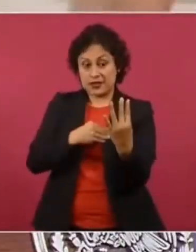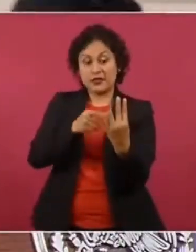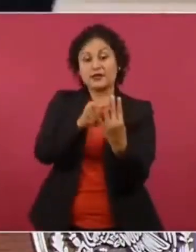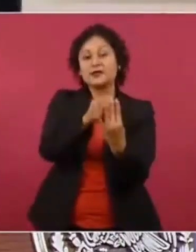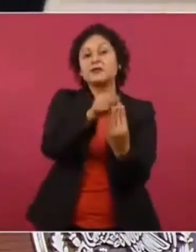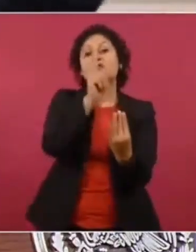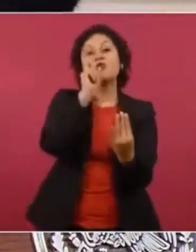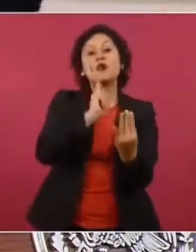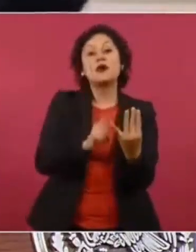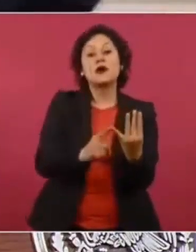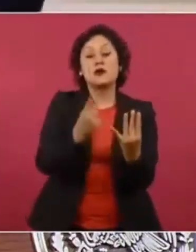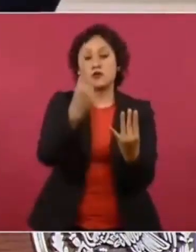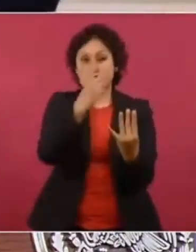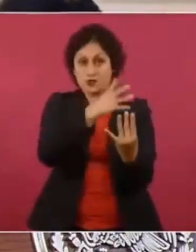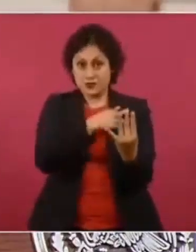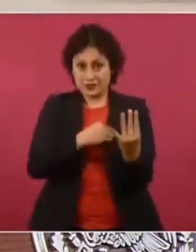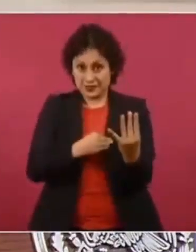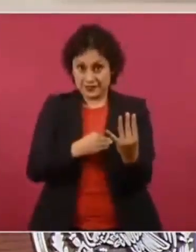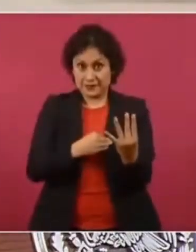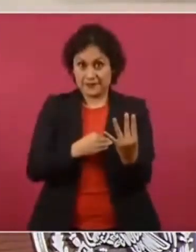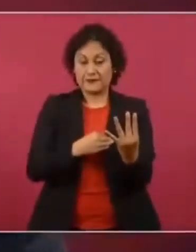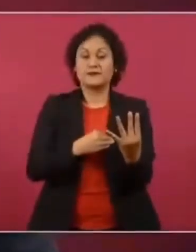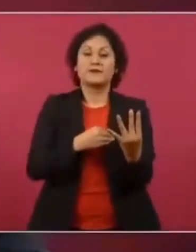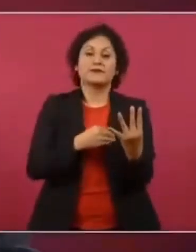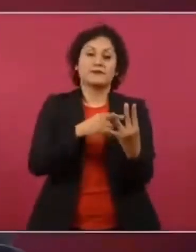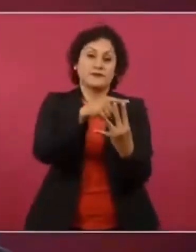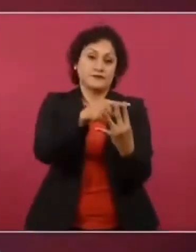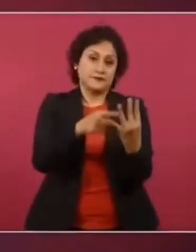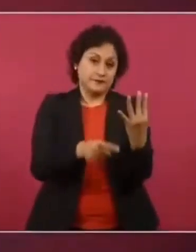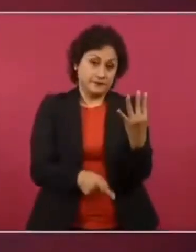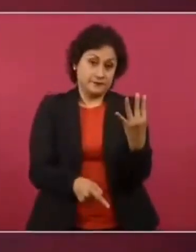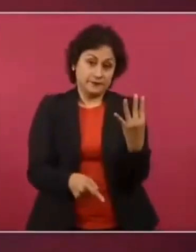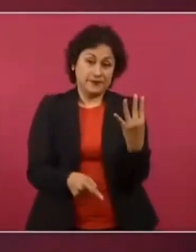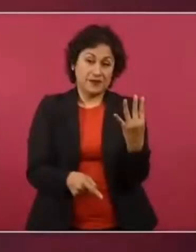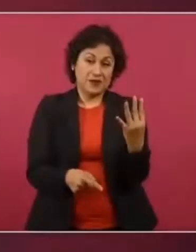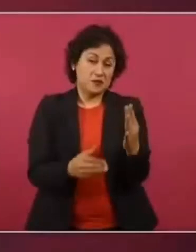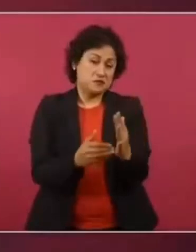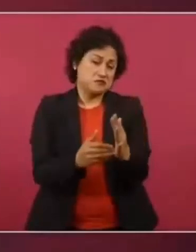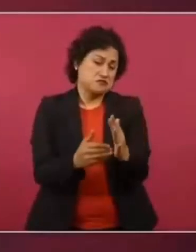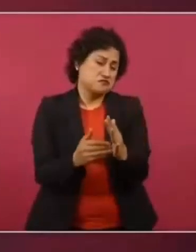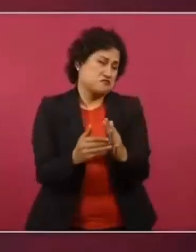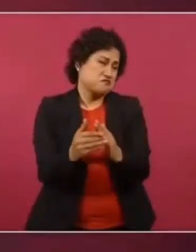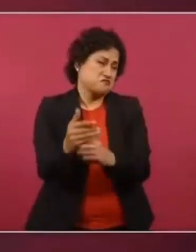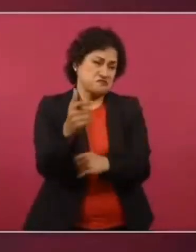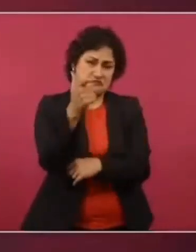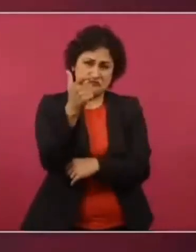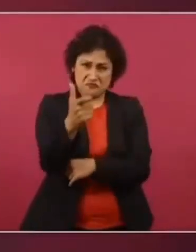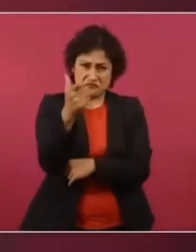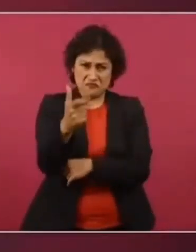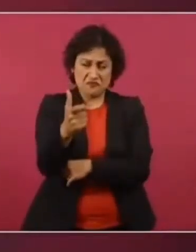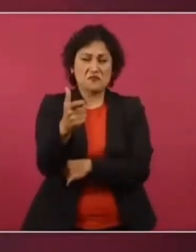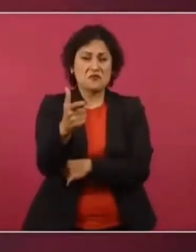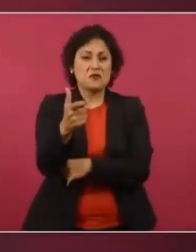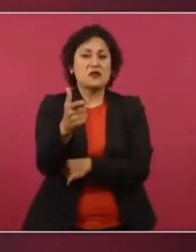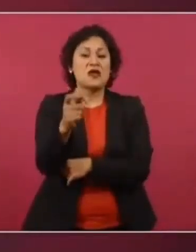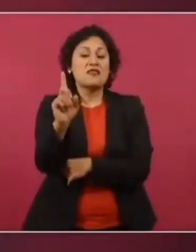Pero estamos hablando de miles de millones de pesos, como mil o dos mil dólares.